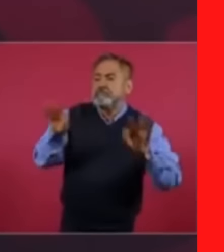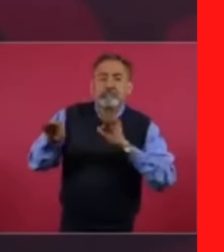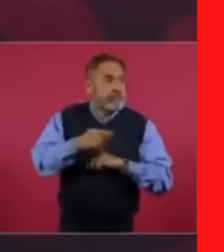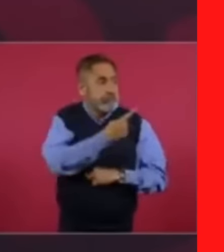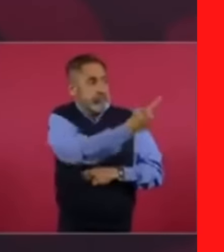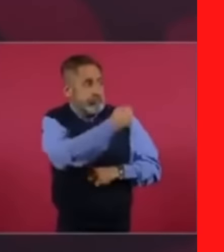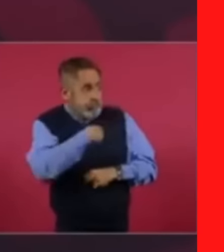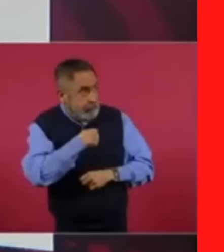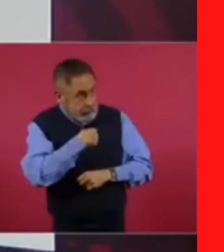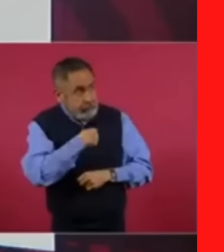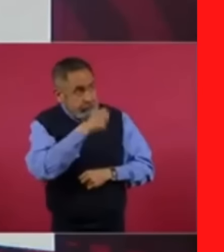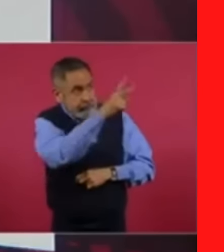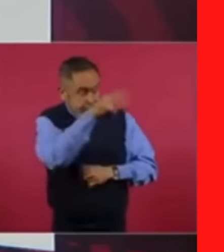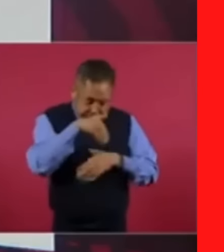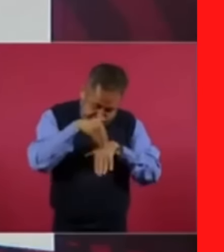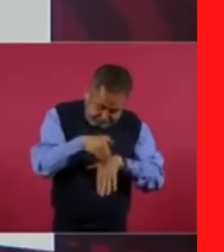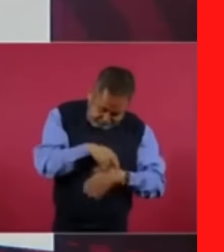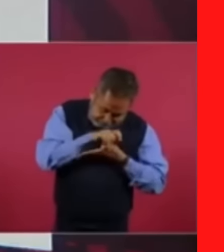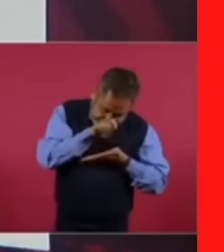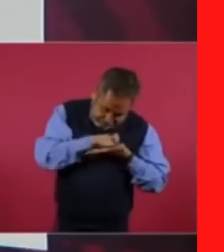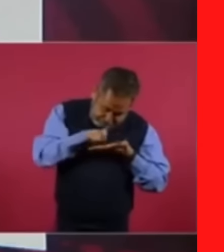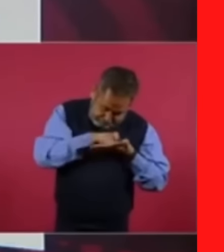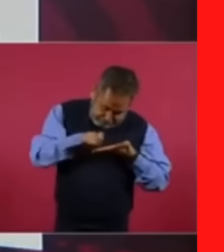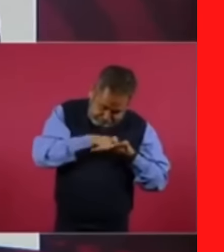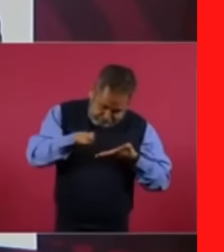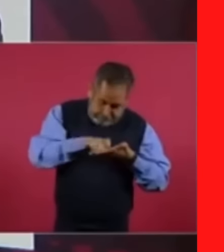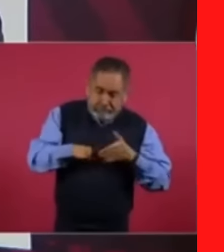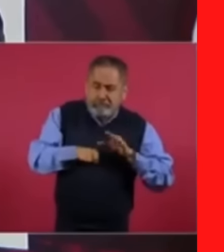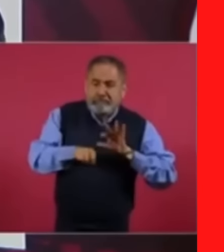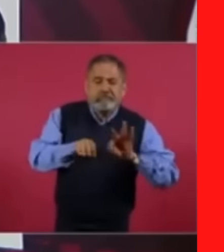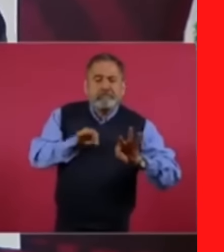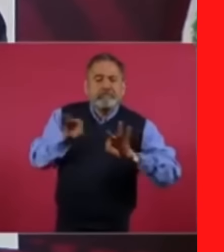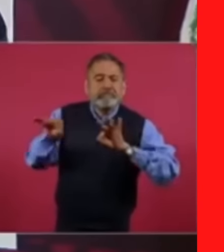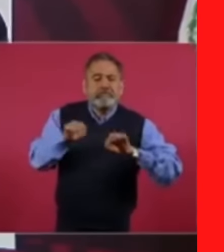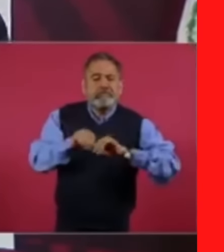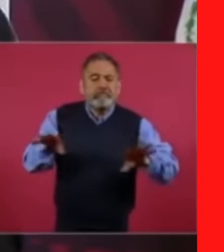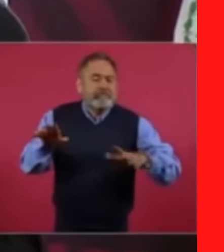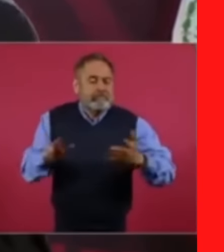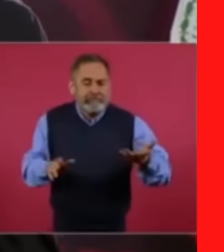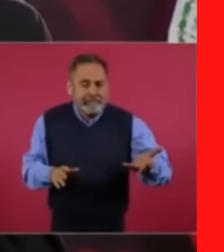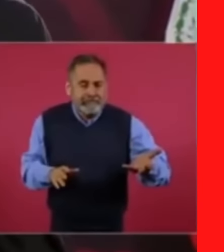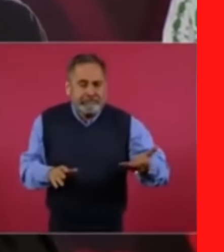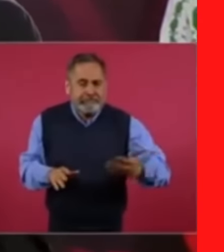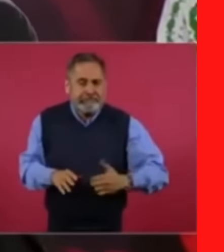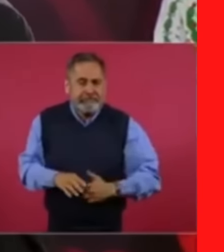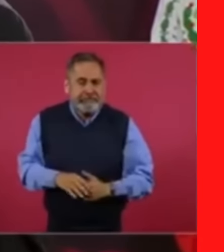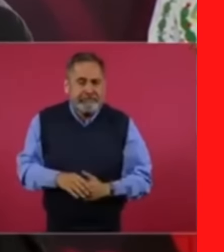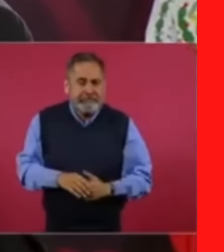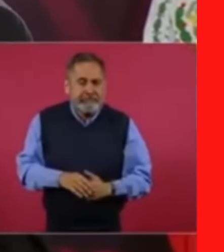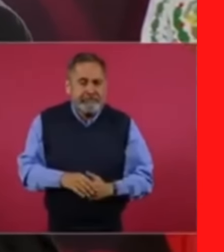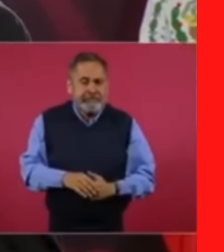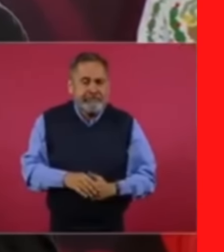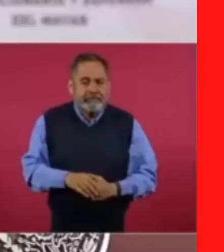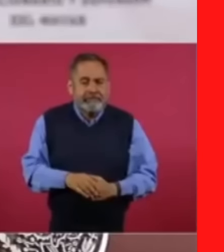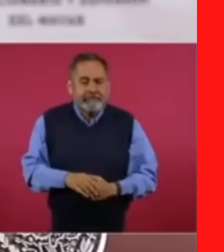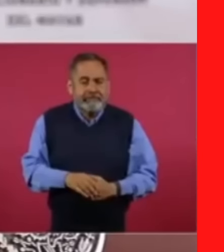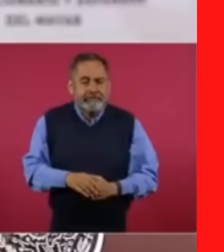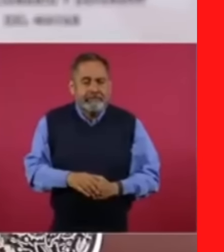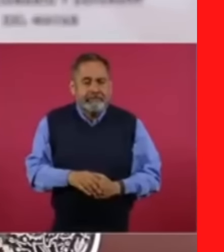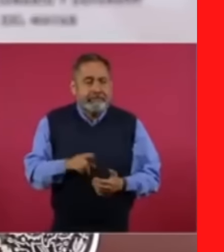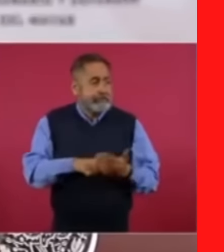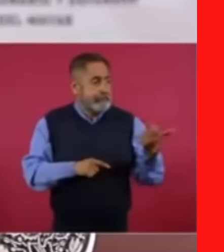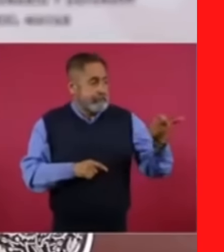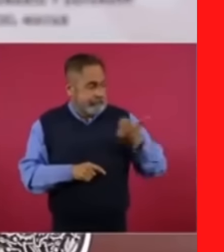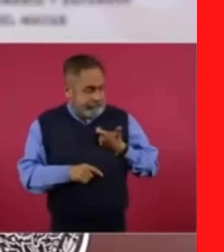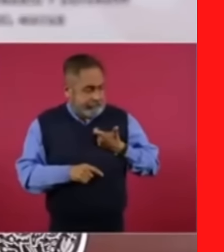dinero,